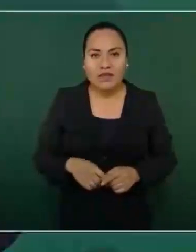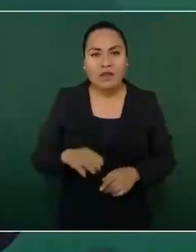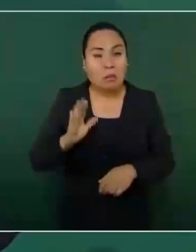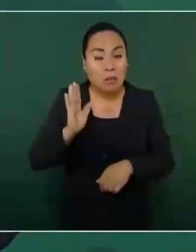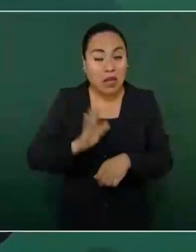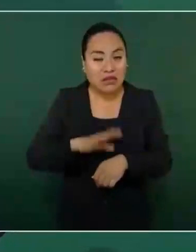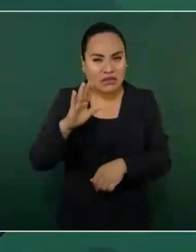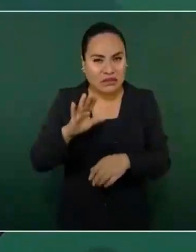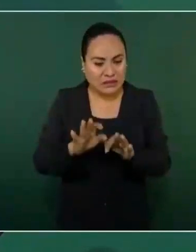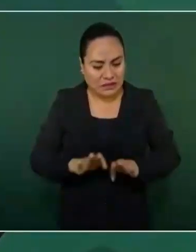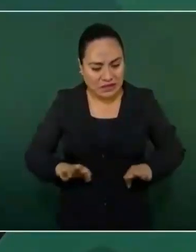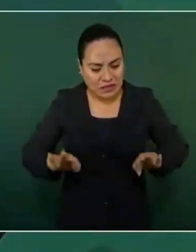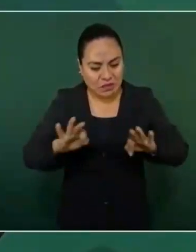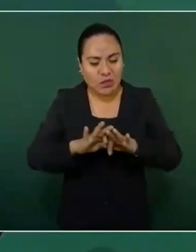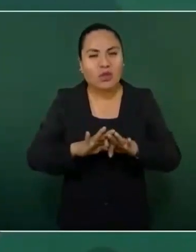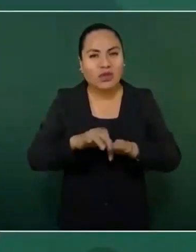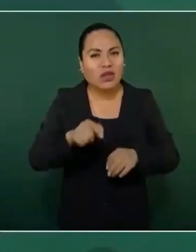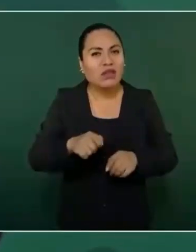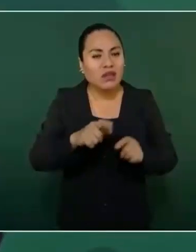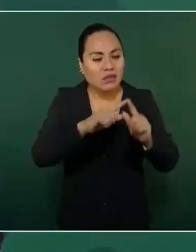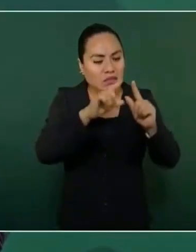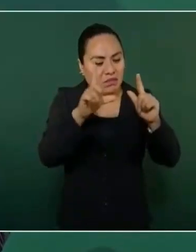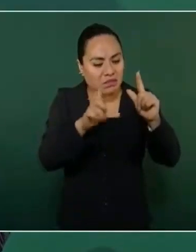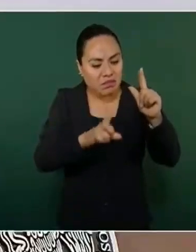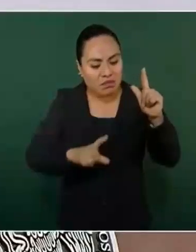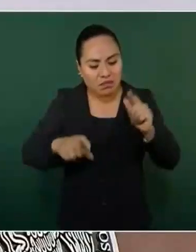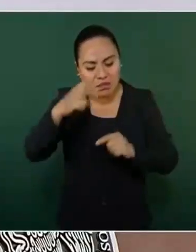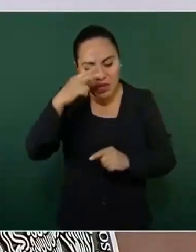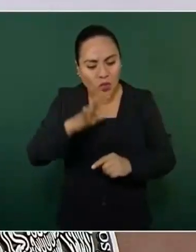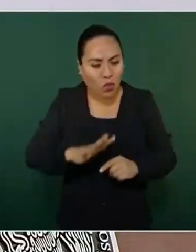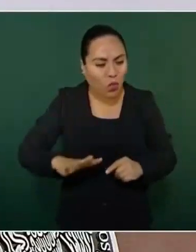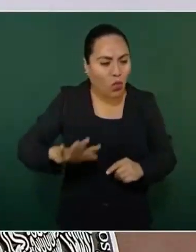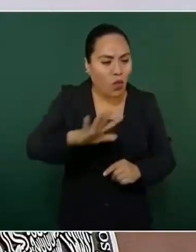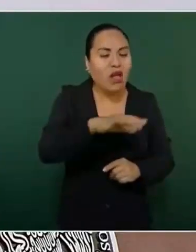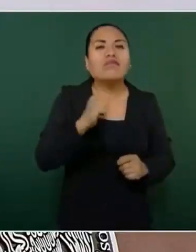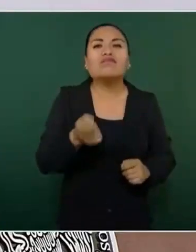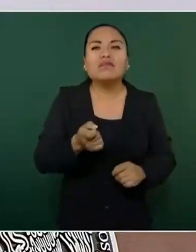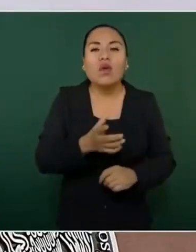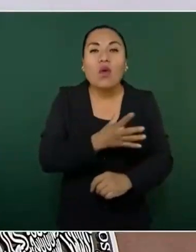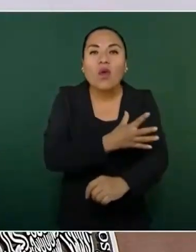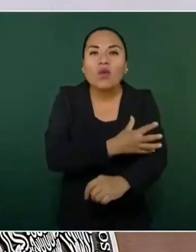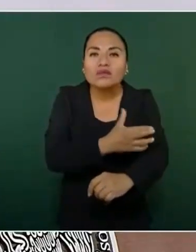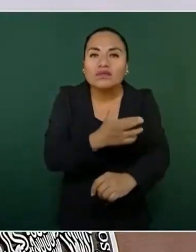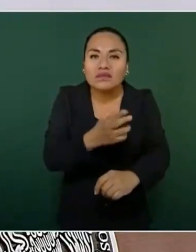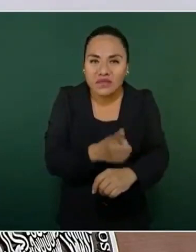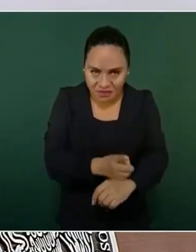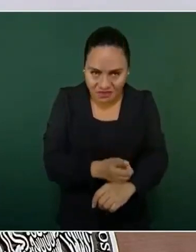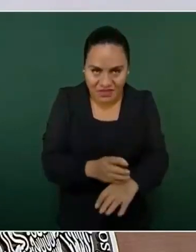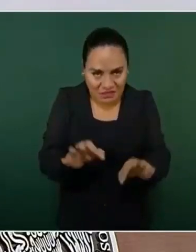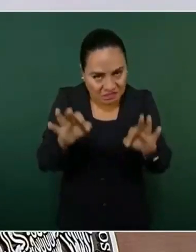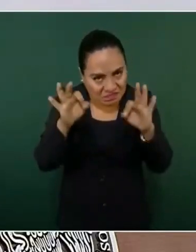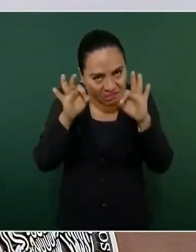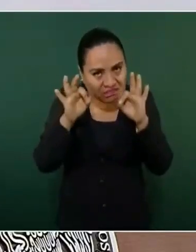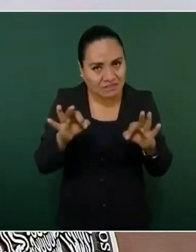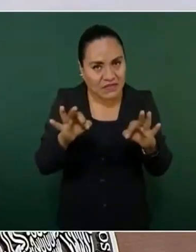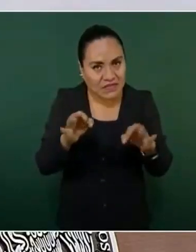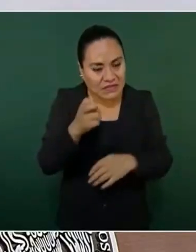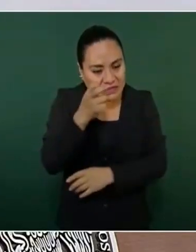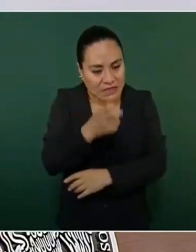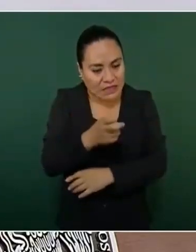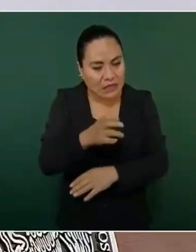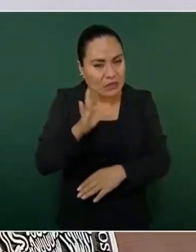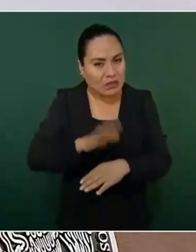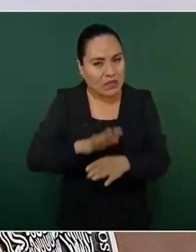virtud de los mexicanos es la honestidad. La honestidad es la mayor riqueza